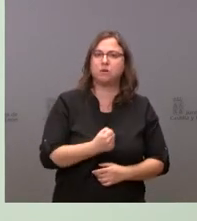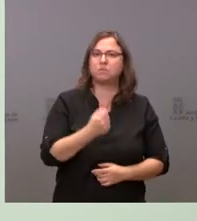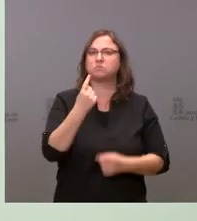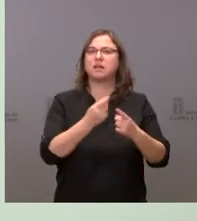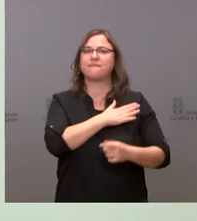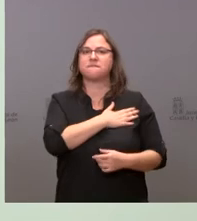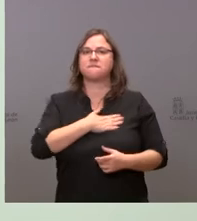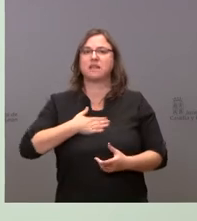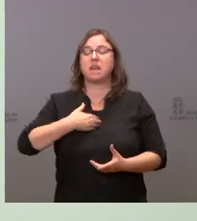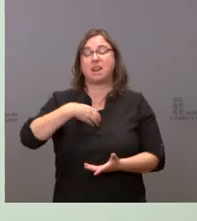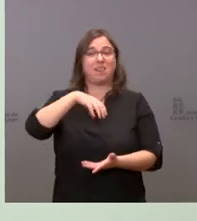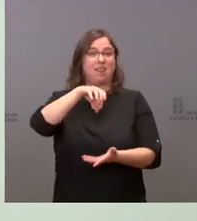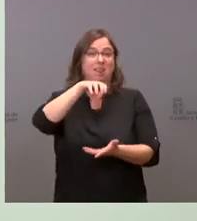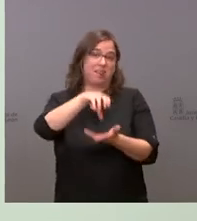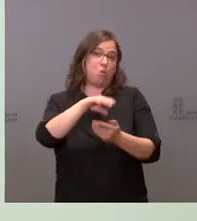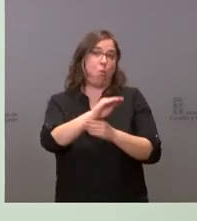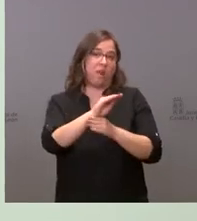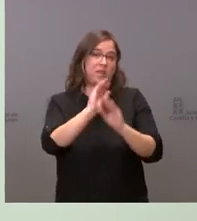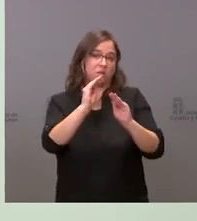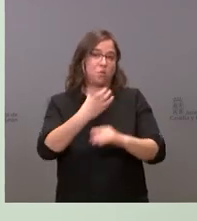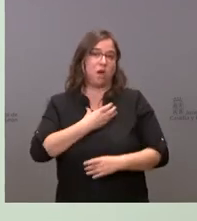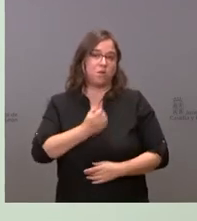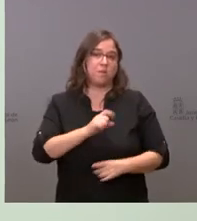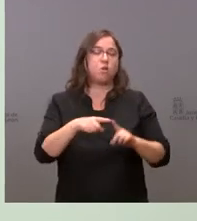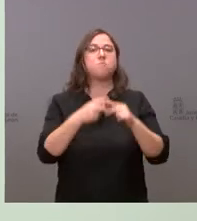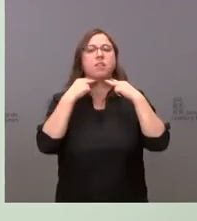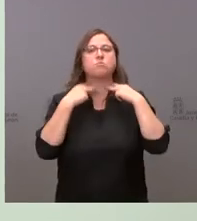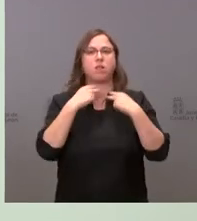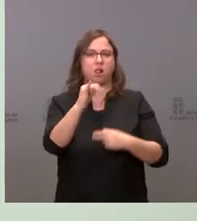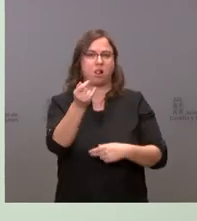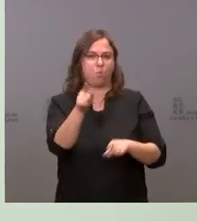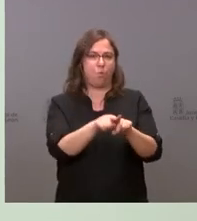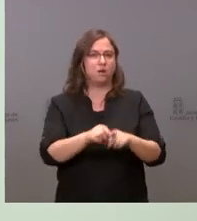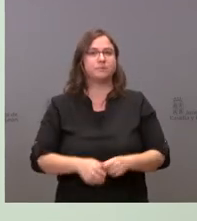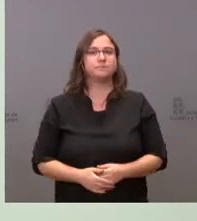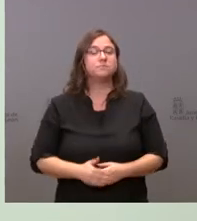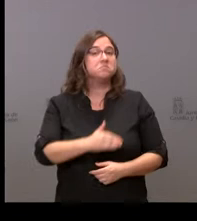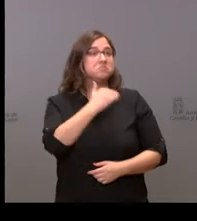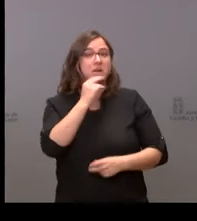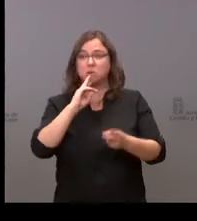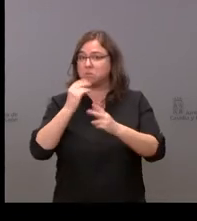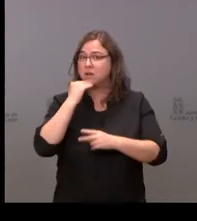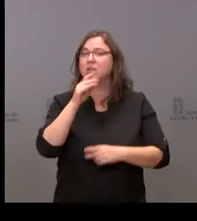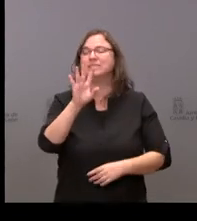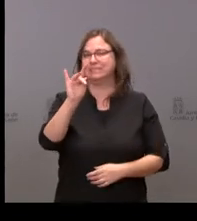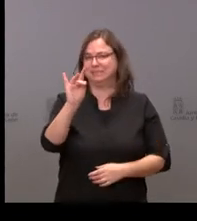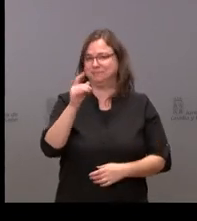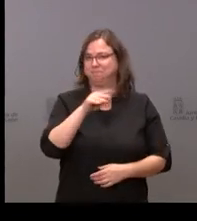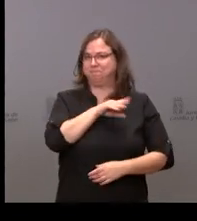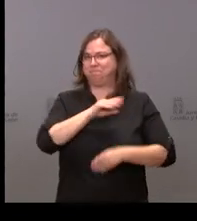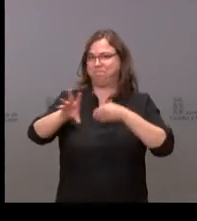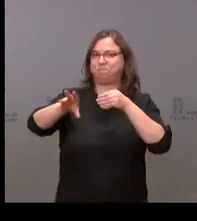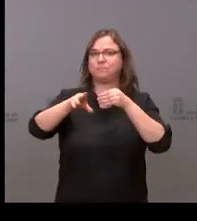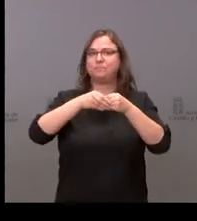centros de estas características y diputaciones provinciales. No sé si quieres comentar Sí, sobre la